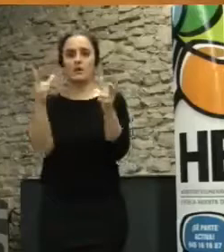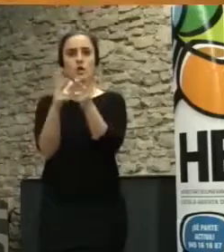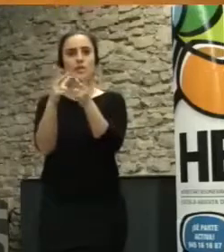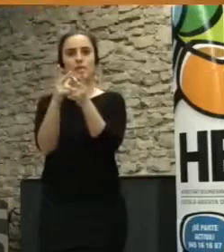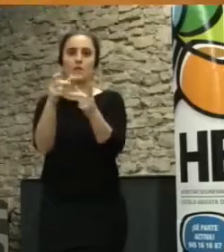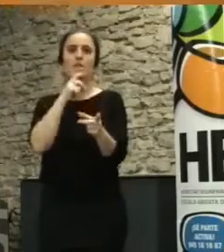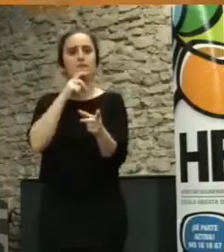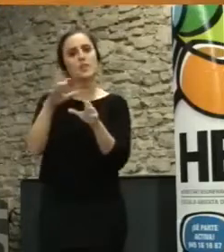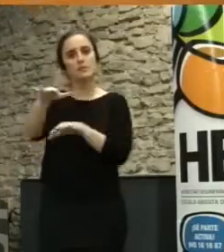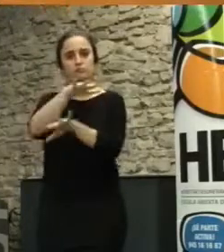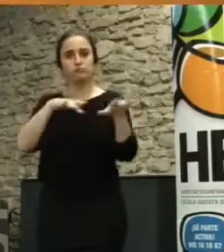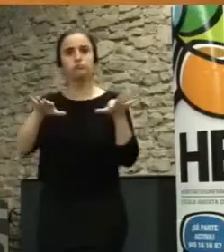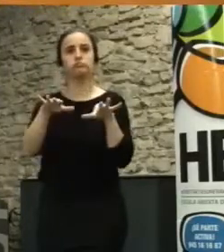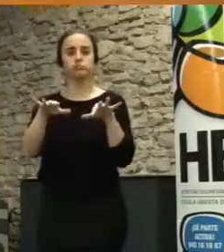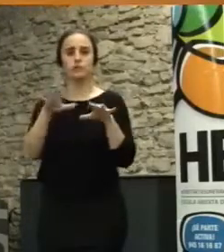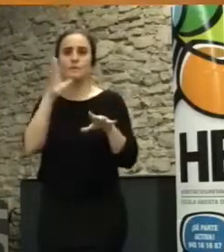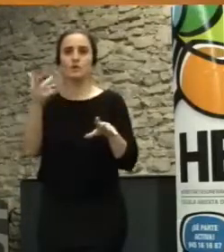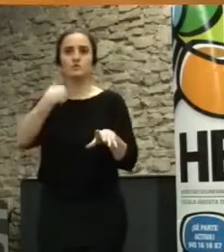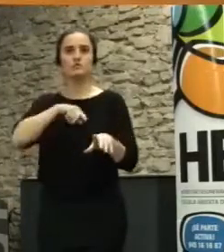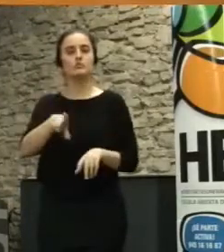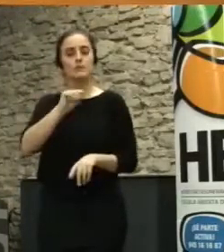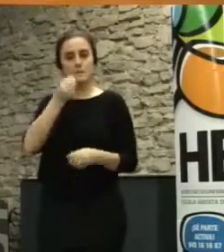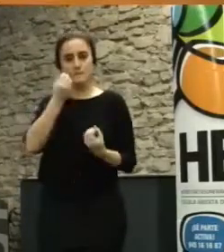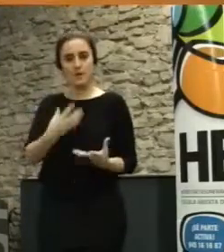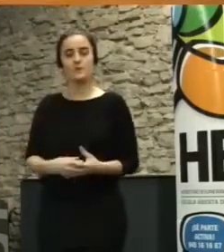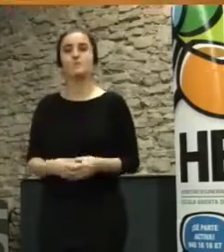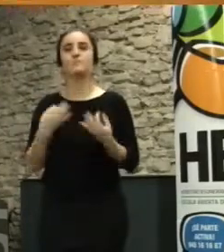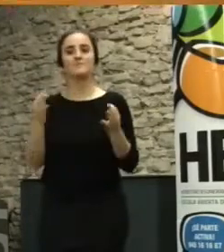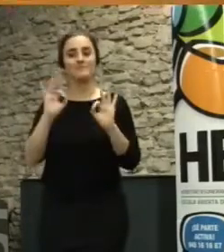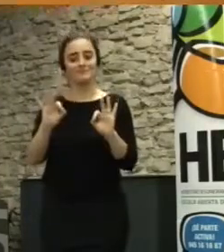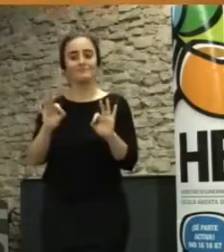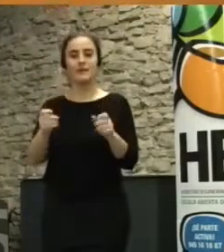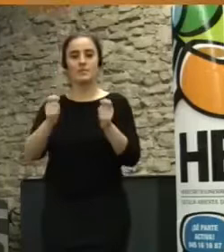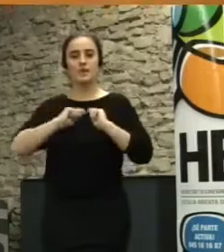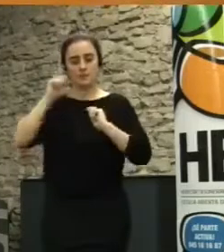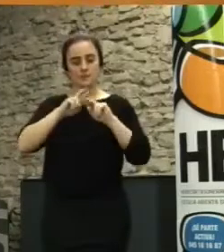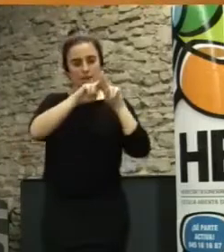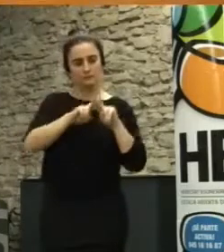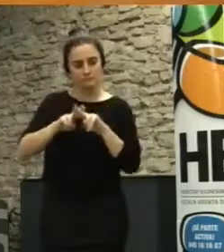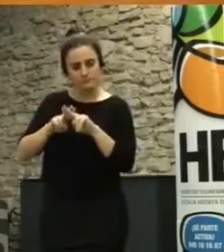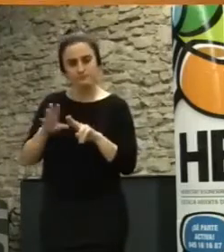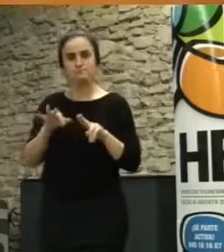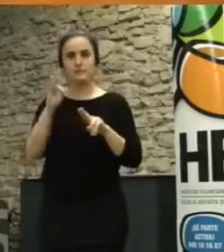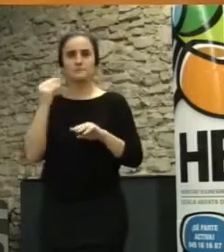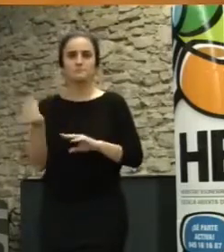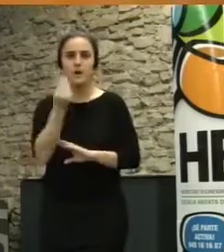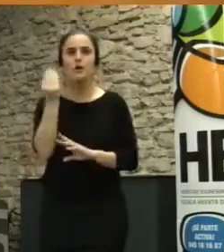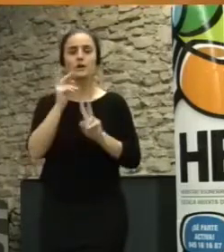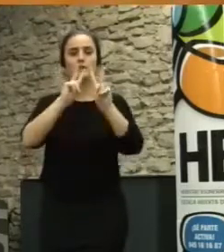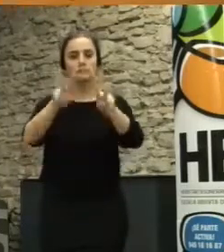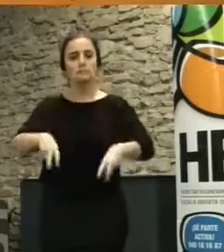vivimos. Y por ello, ello nos lleva a revisar, a mejorar y a innovar los cauces y